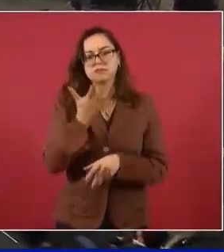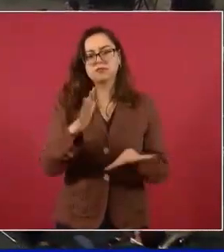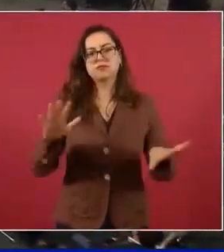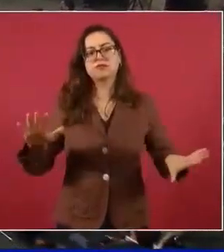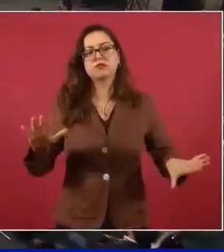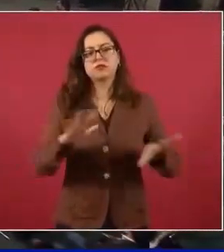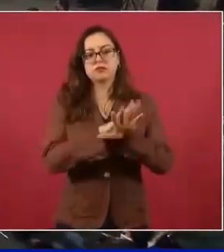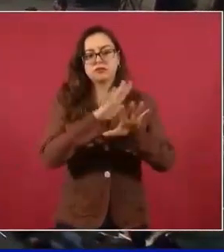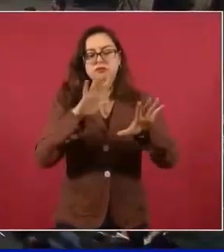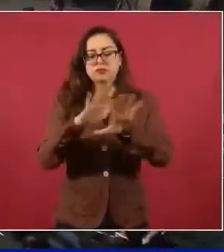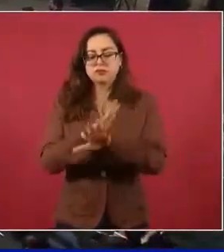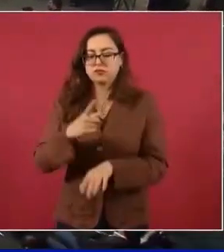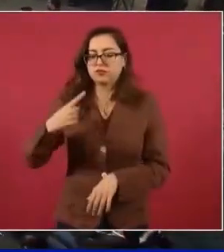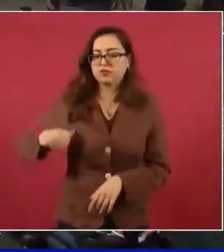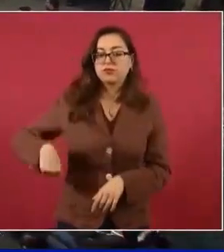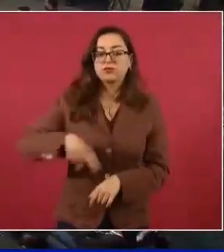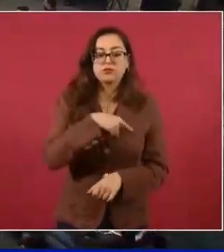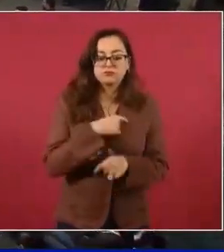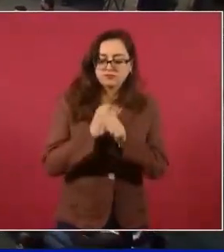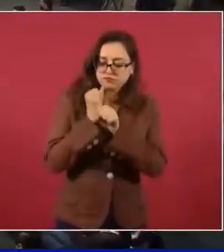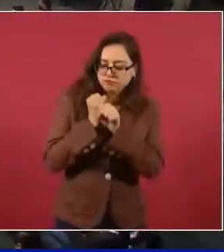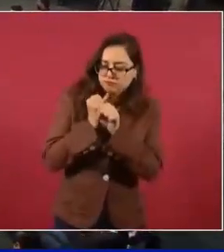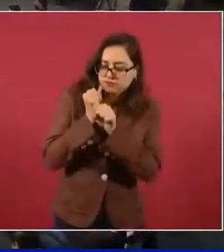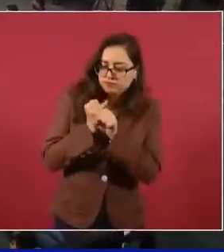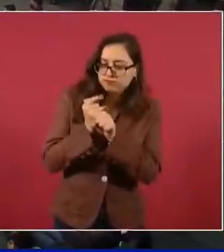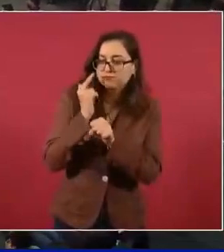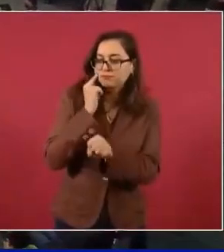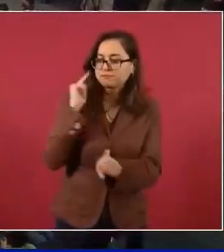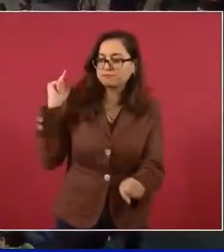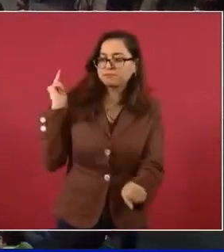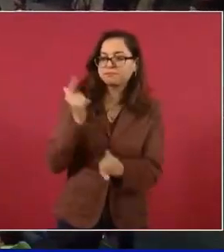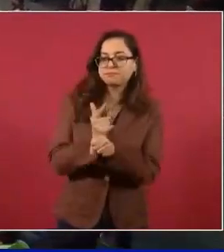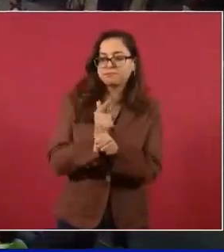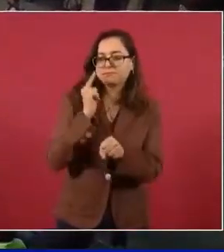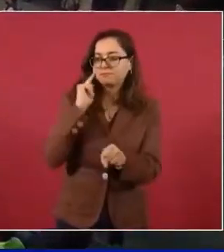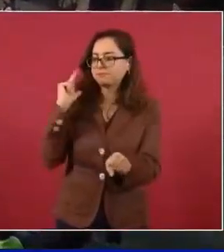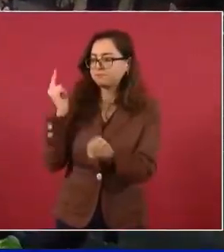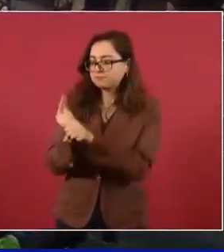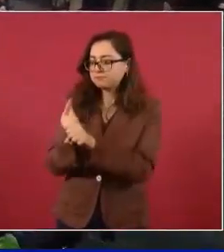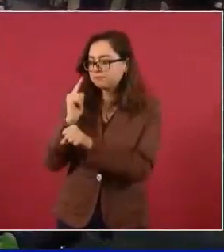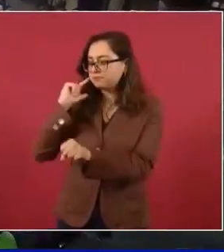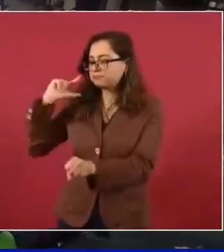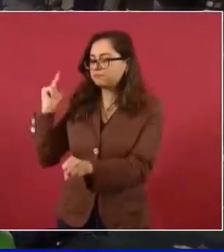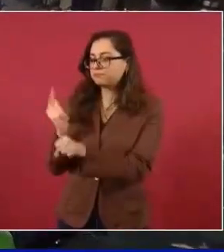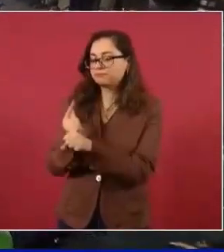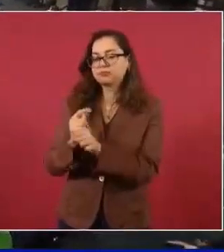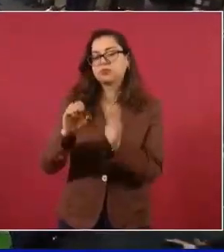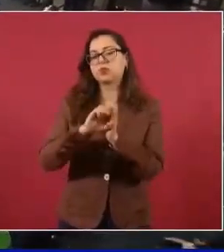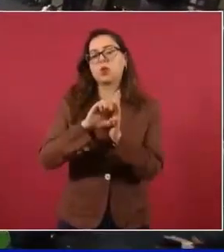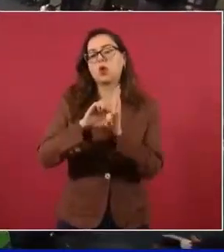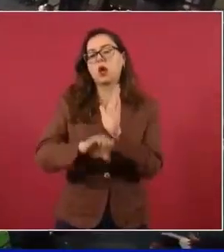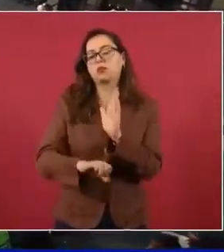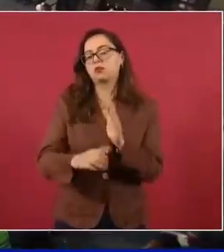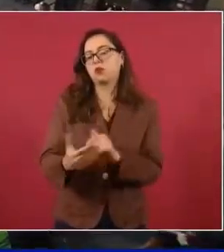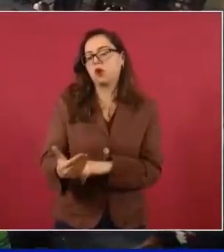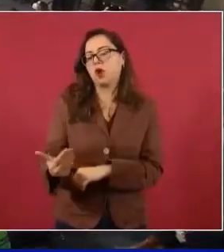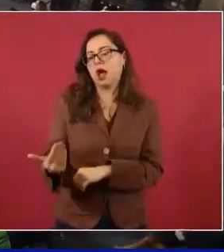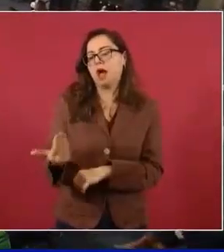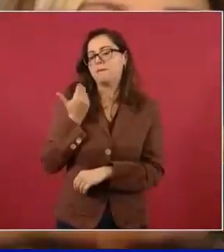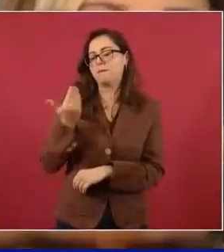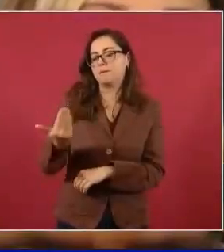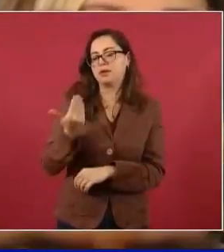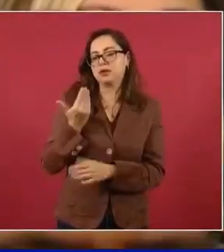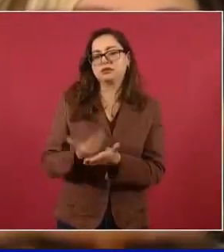académicos, investigadores, demás, y ha habido una situación ahí, por ejemplo, de que recientemente se levantó una denuncia